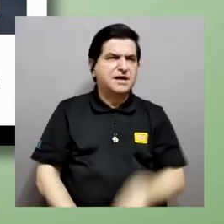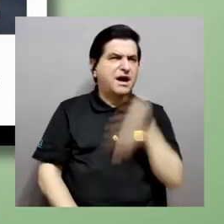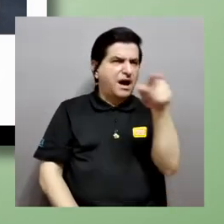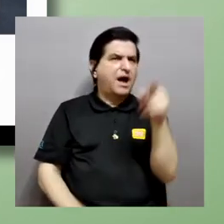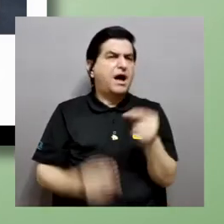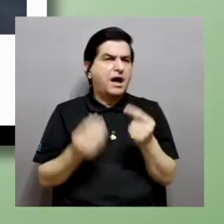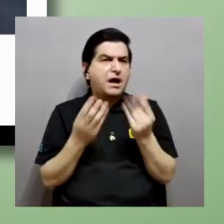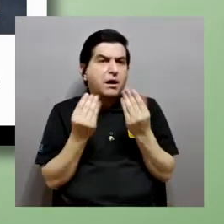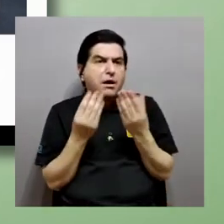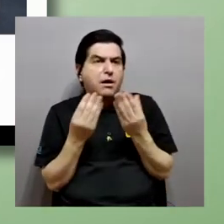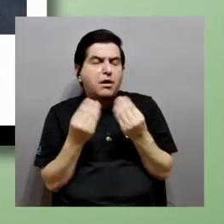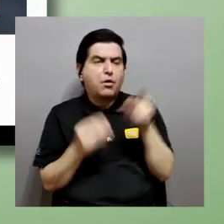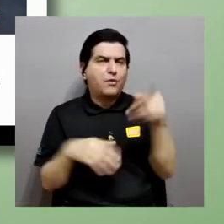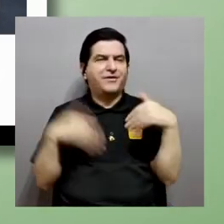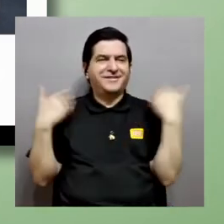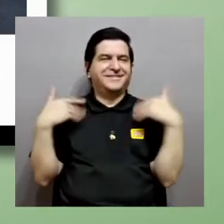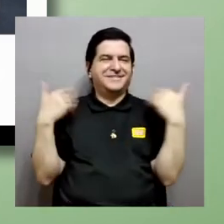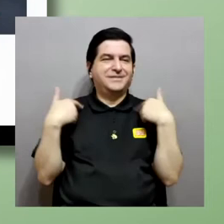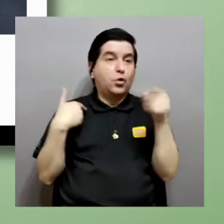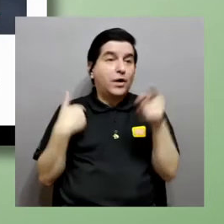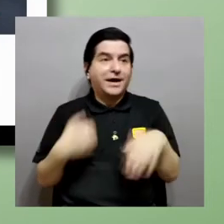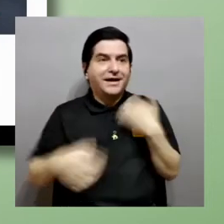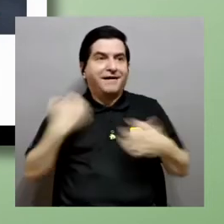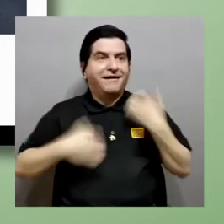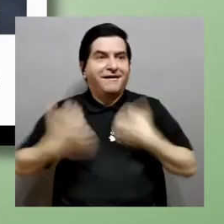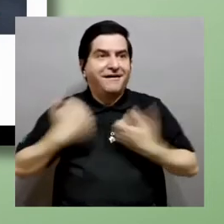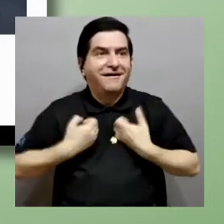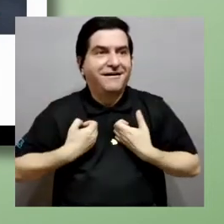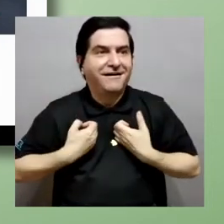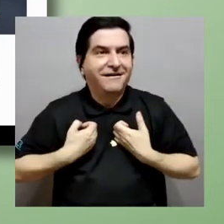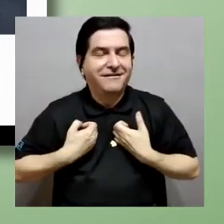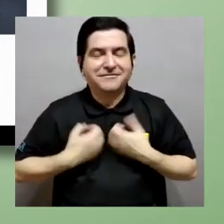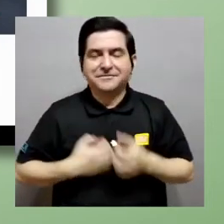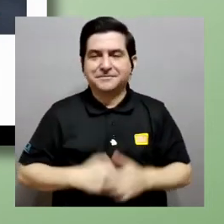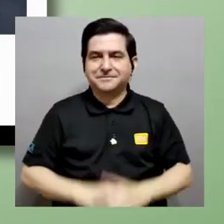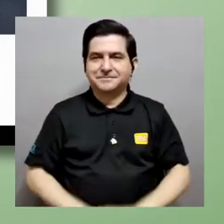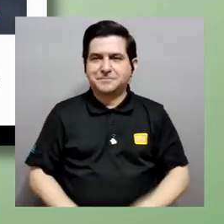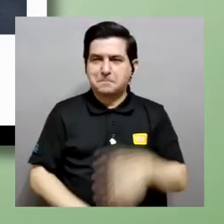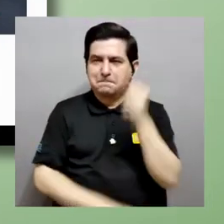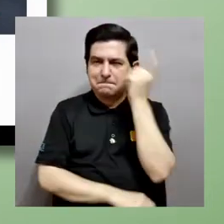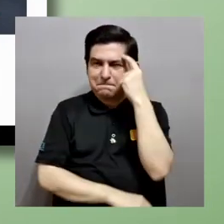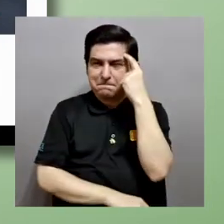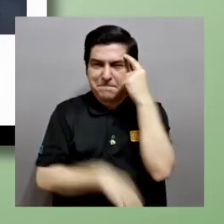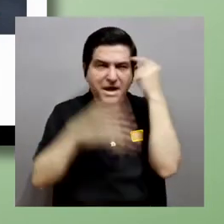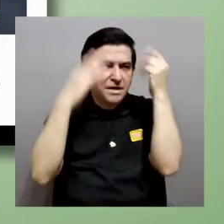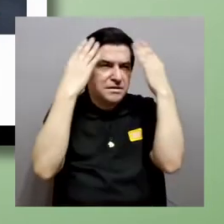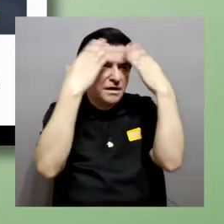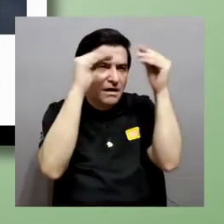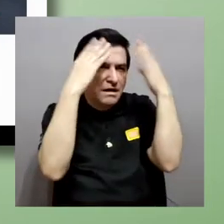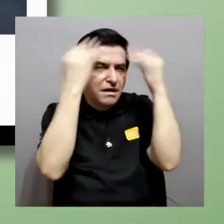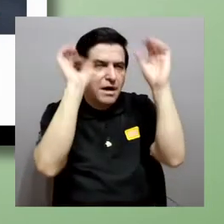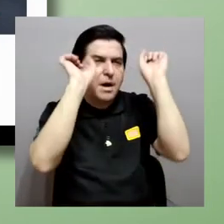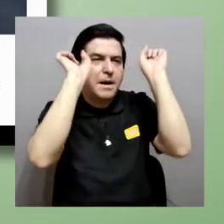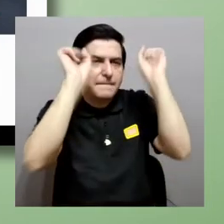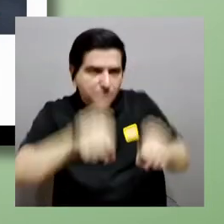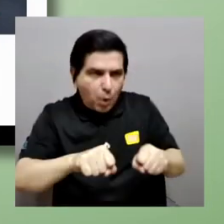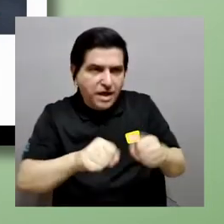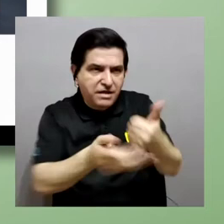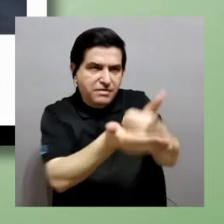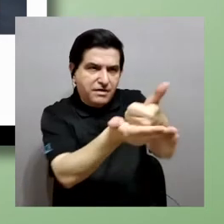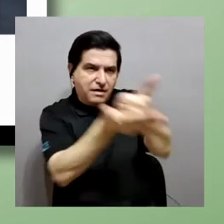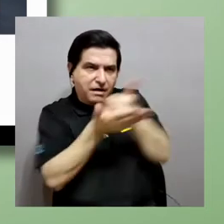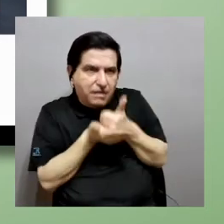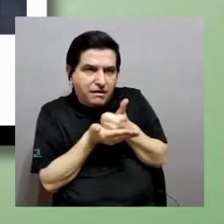Camilo está nervioso, Camilo está feliz, Camilo está emocionado. y piensen cómo esta información les podría